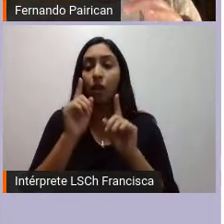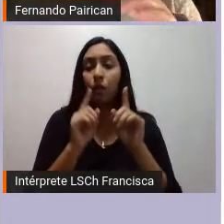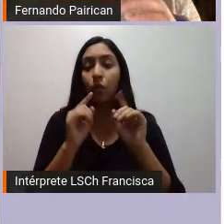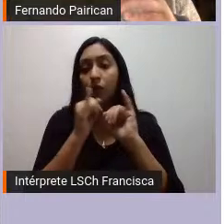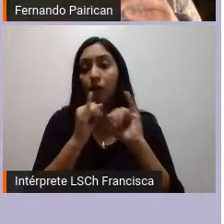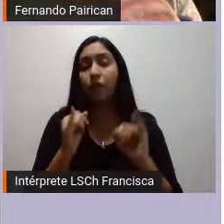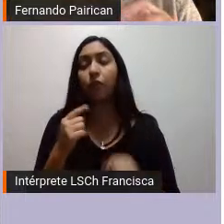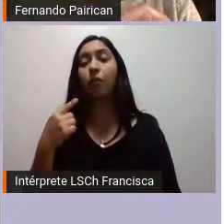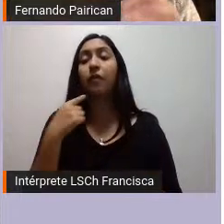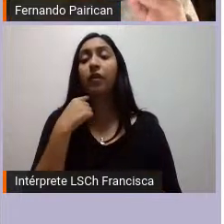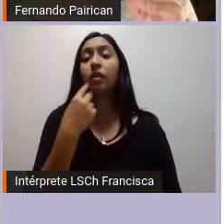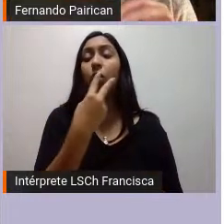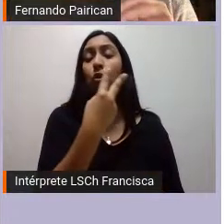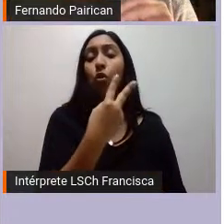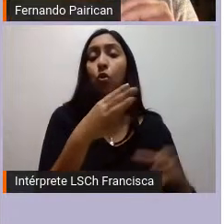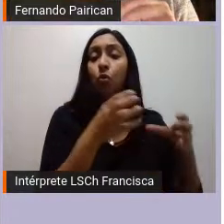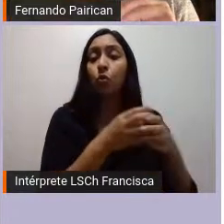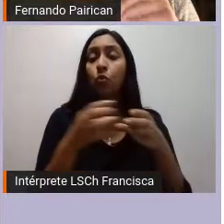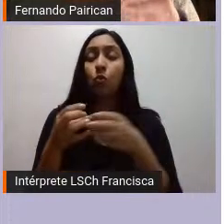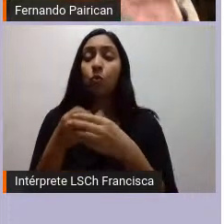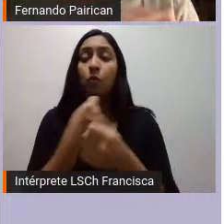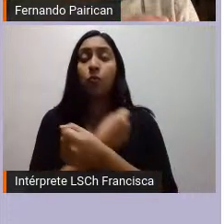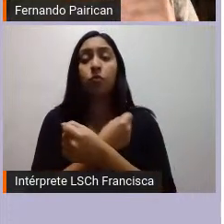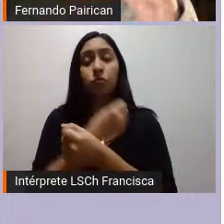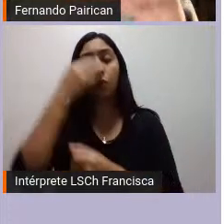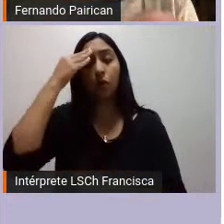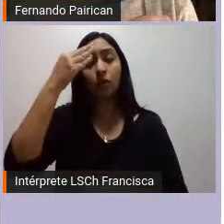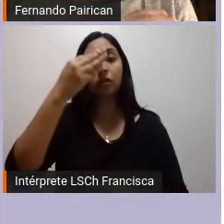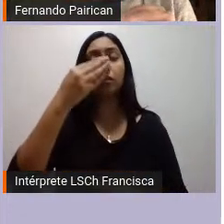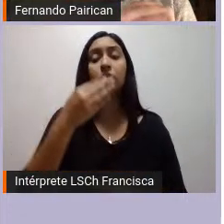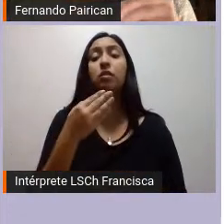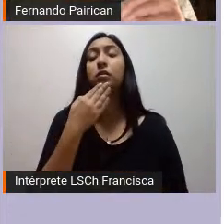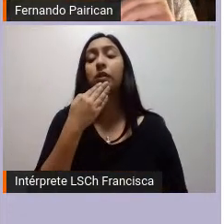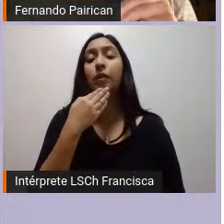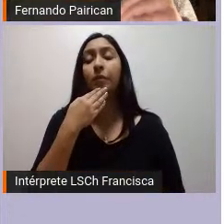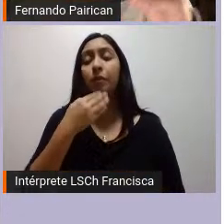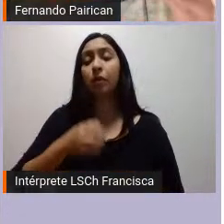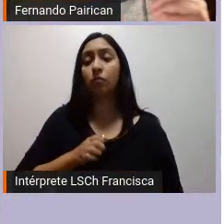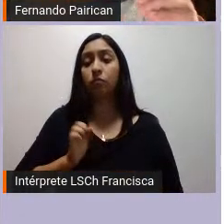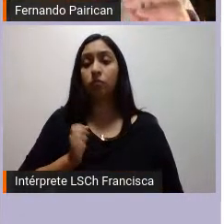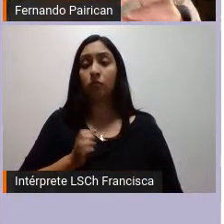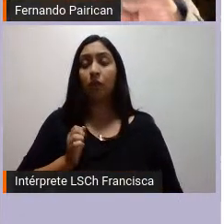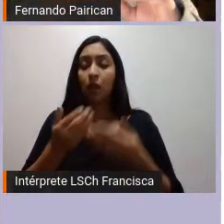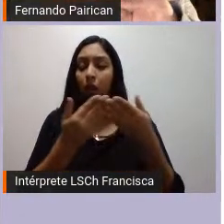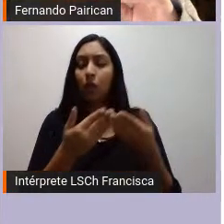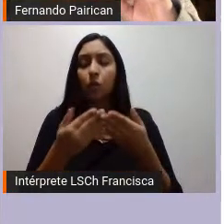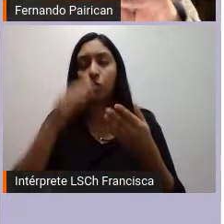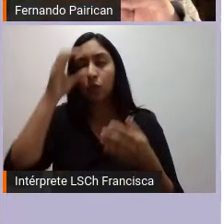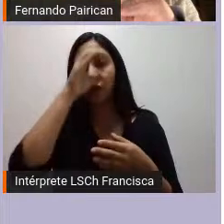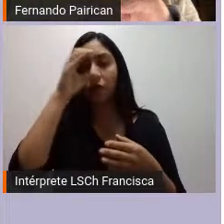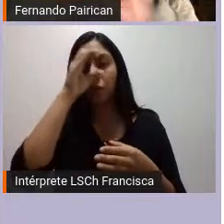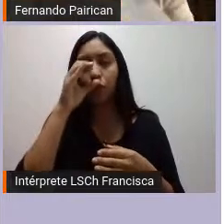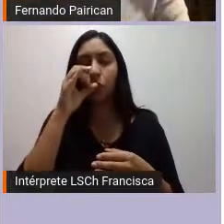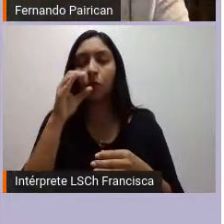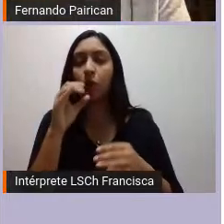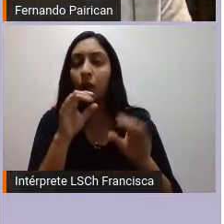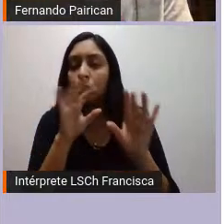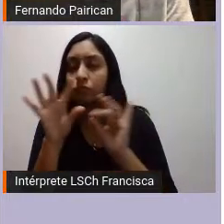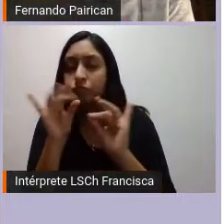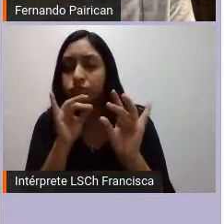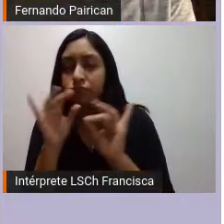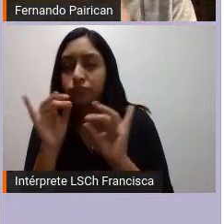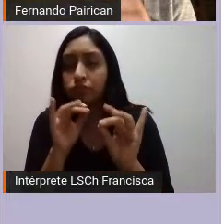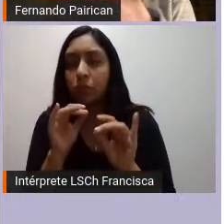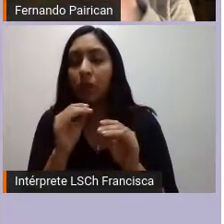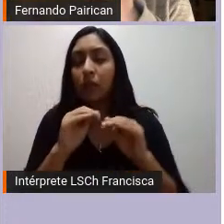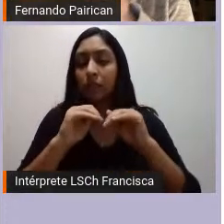policías que además estudian o buscan pruebas de forma separada y que muchas veces luego van a